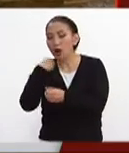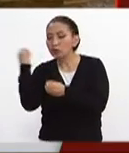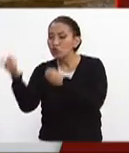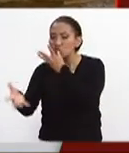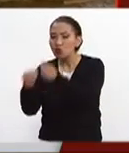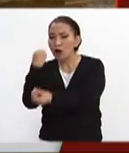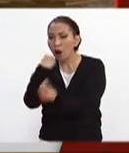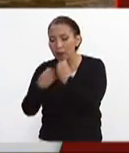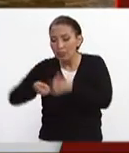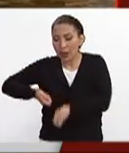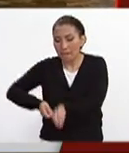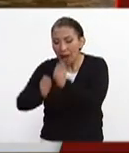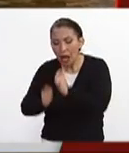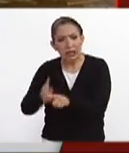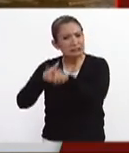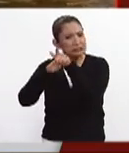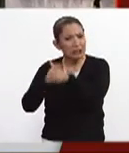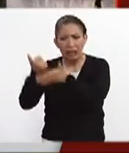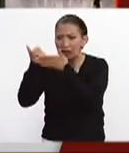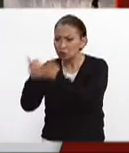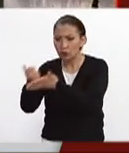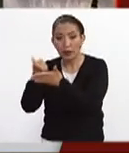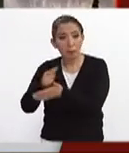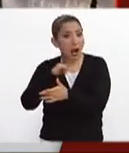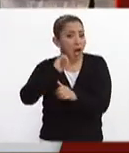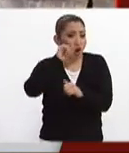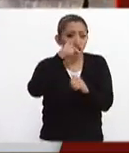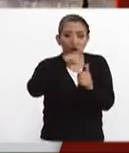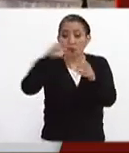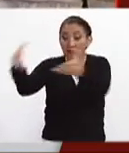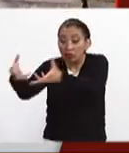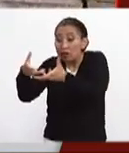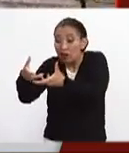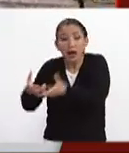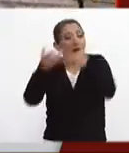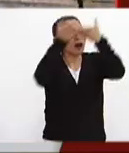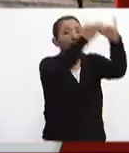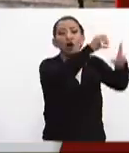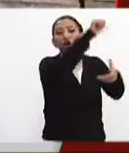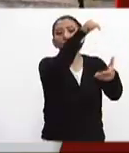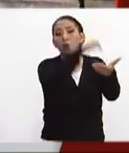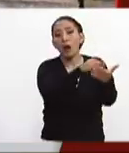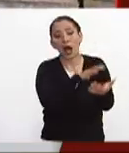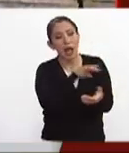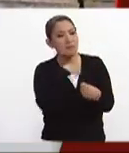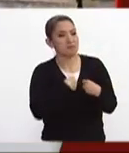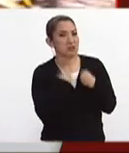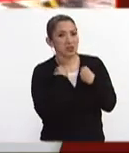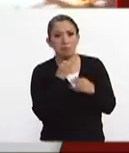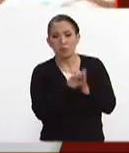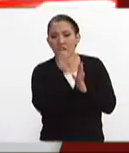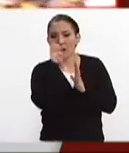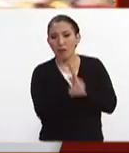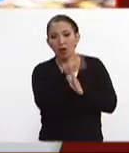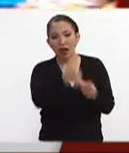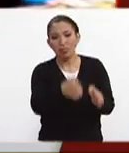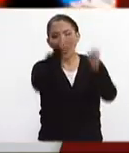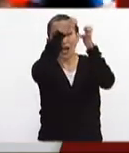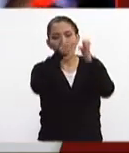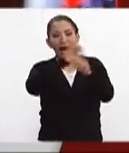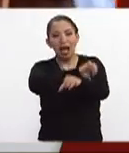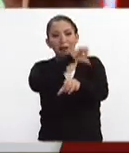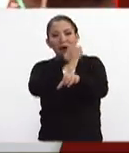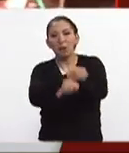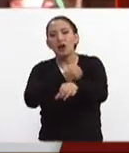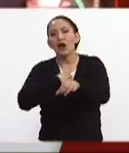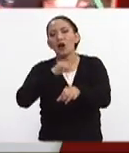se están recibiendo palas la ayuda continúa para llevarlo a otros lugares donde aún hay posibilidad de vida como es el edificio de Álvaro